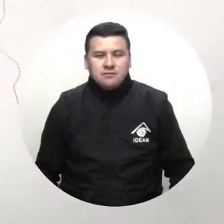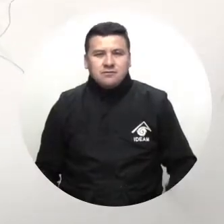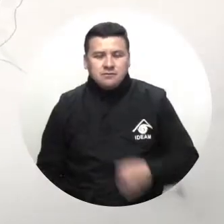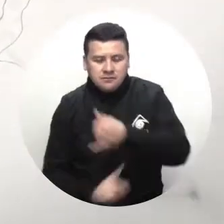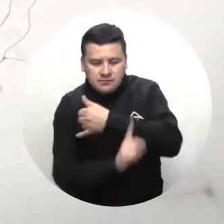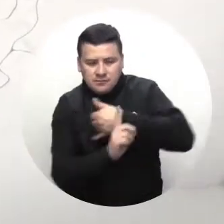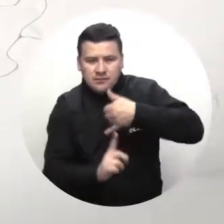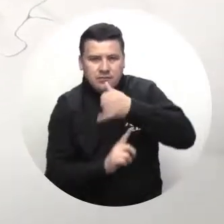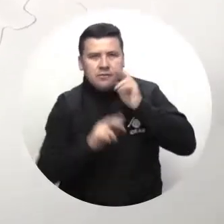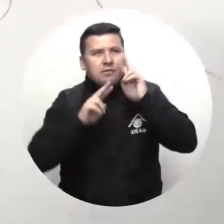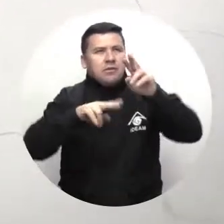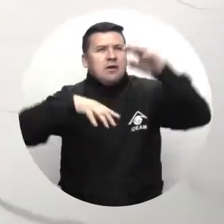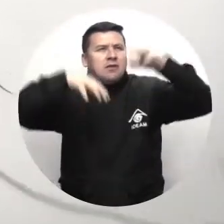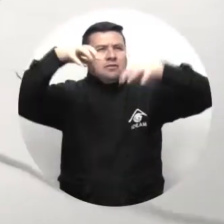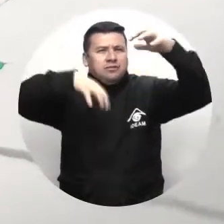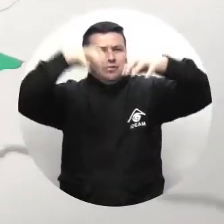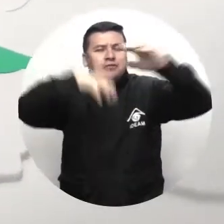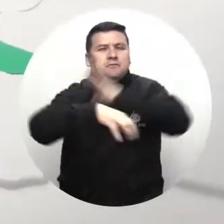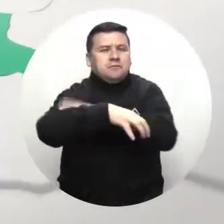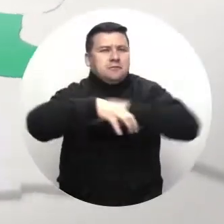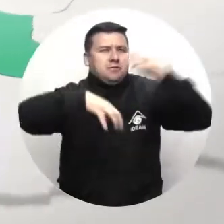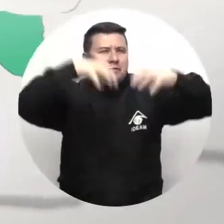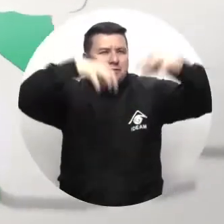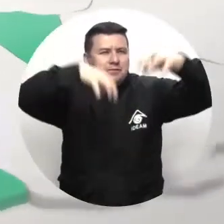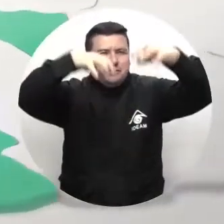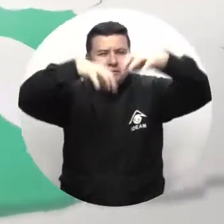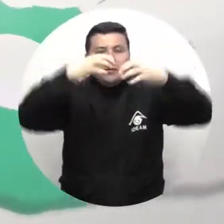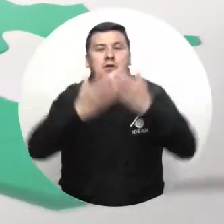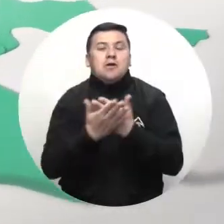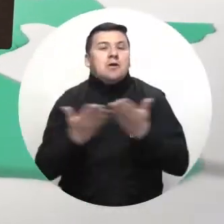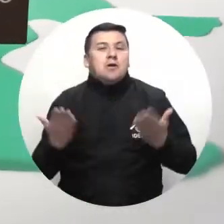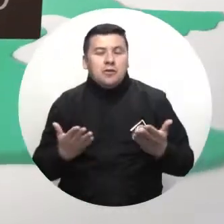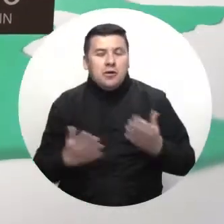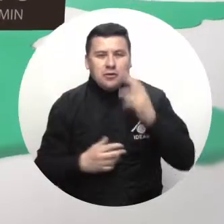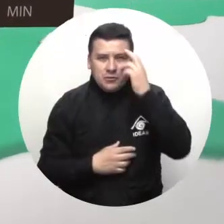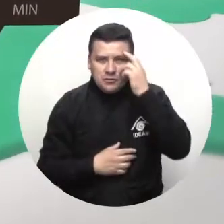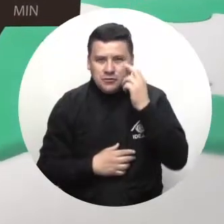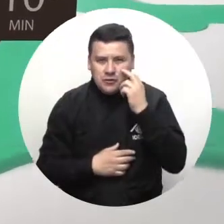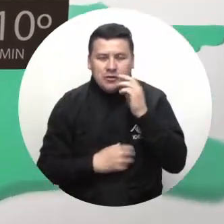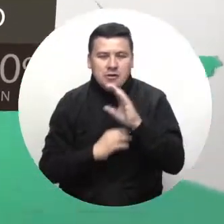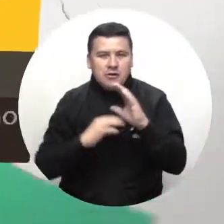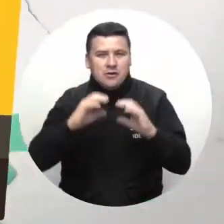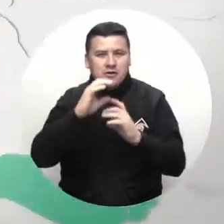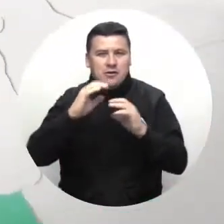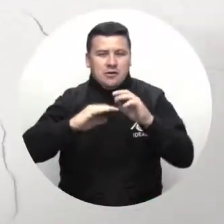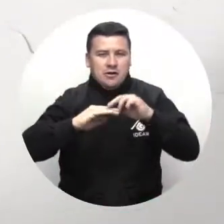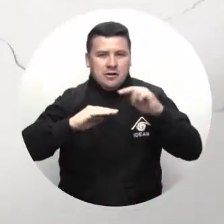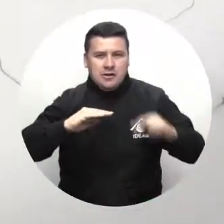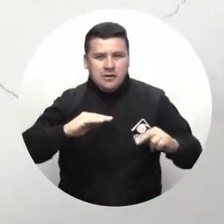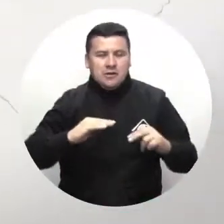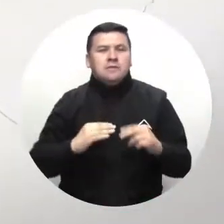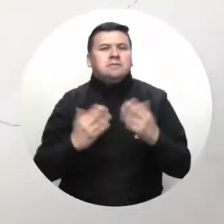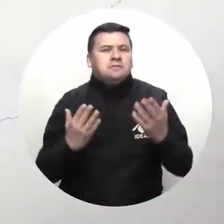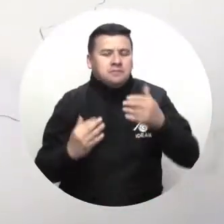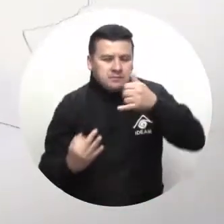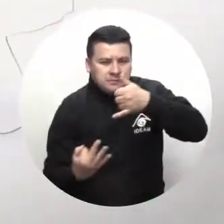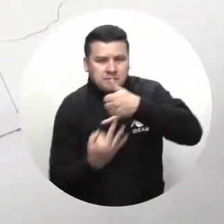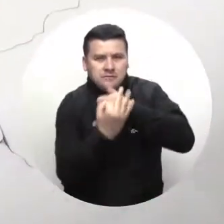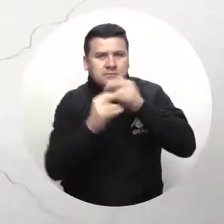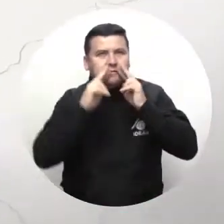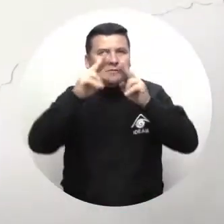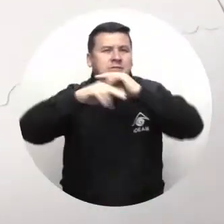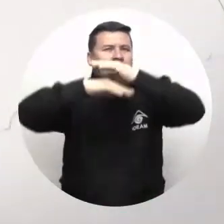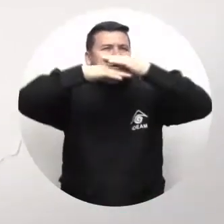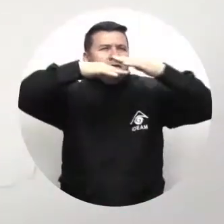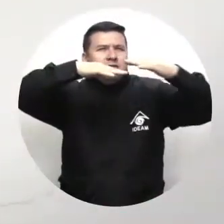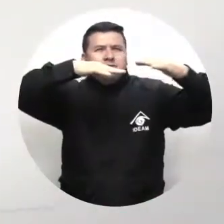Sobre el litoral del Pacífico encontramos lluvias de variada intensidad en áreas localizadas del Chocó, en Cauca y Nariño. Para la zona